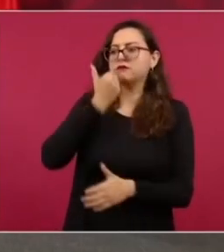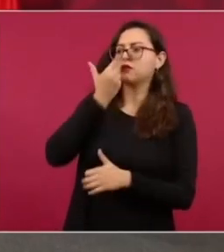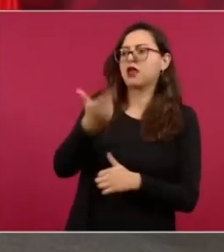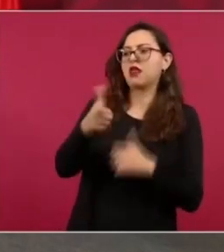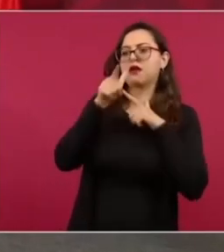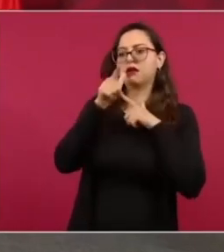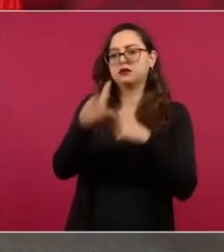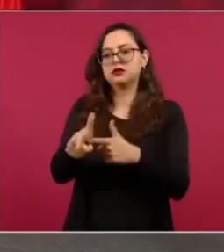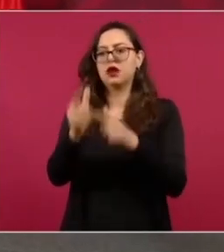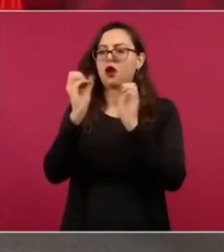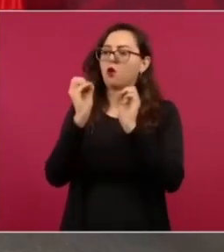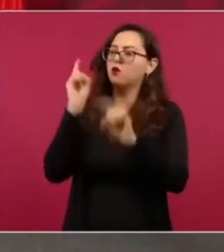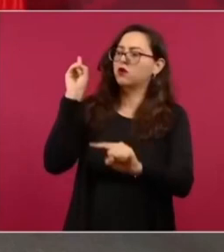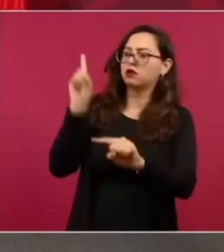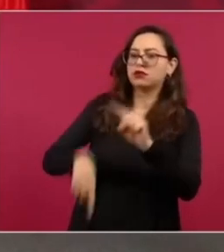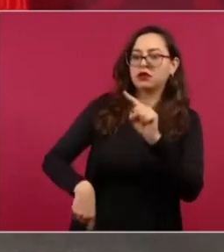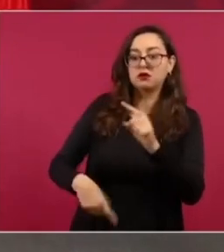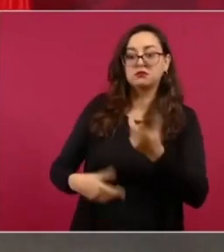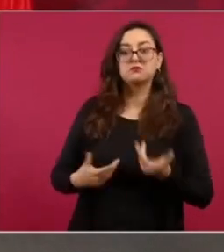el que